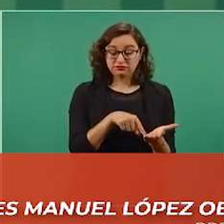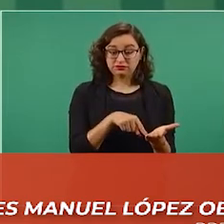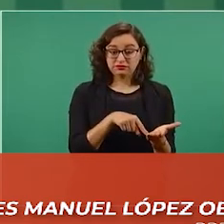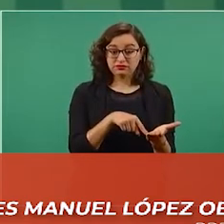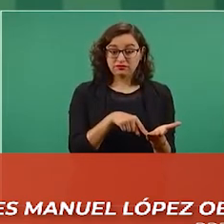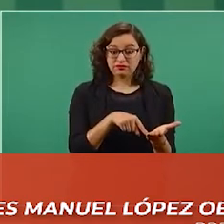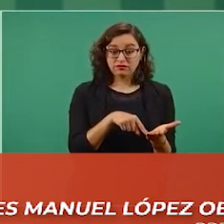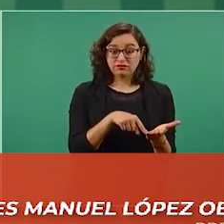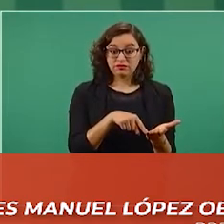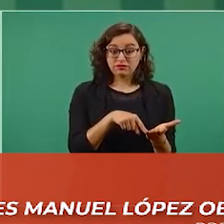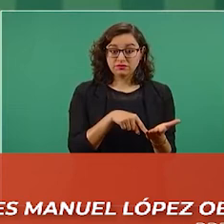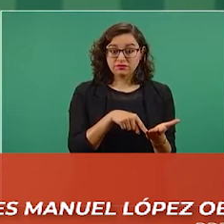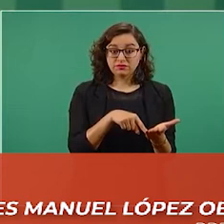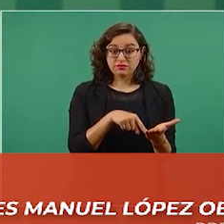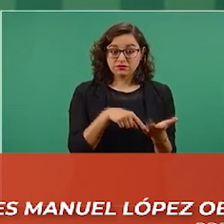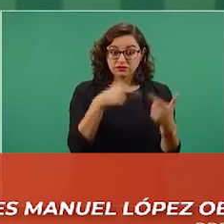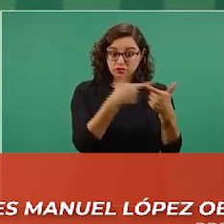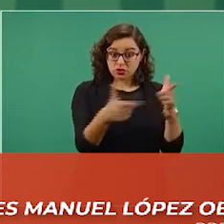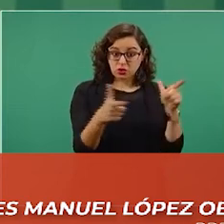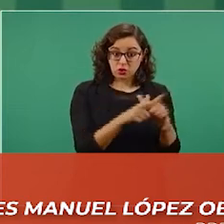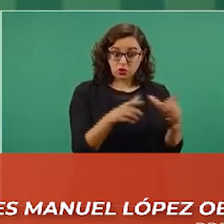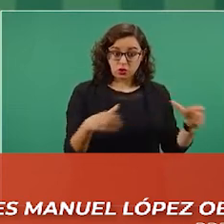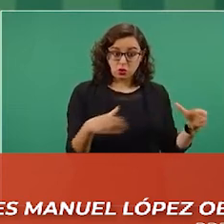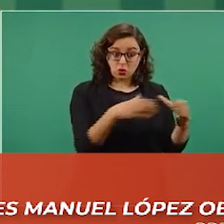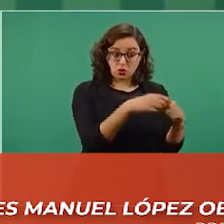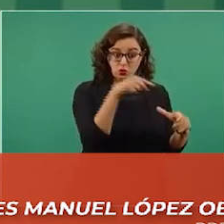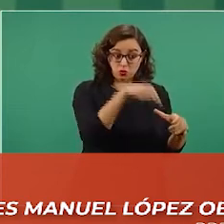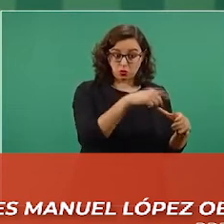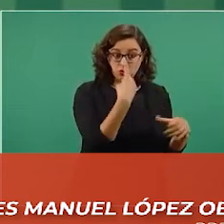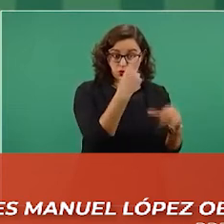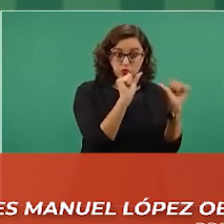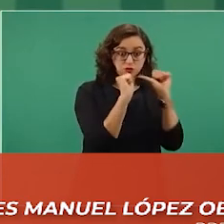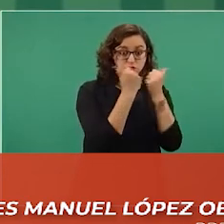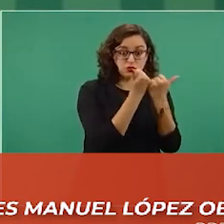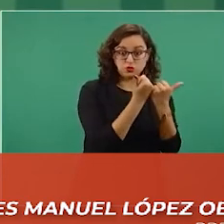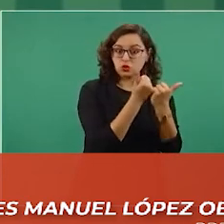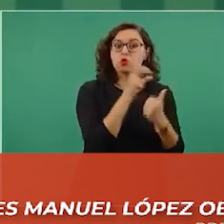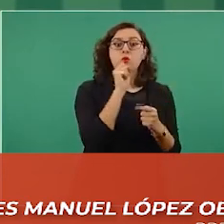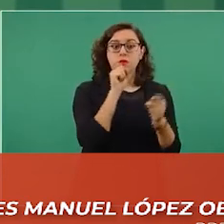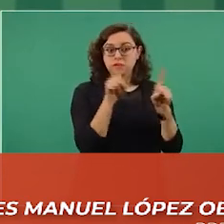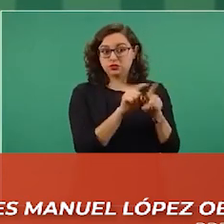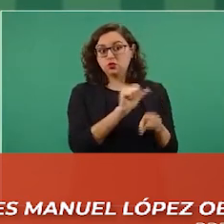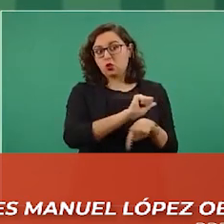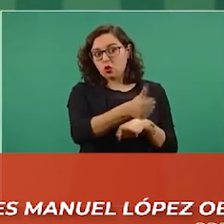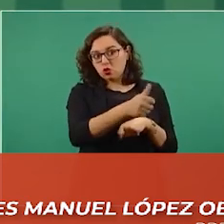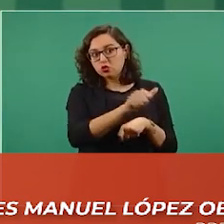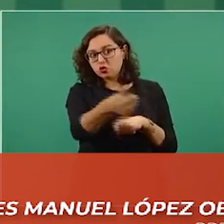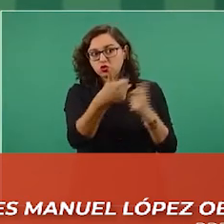que no sólo van a este grupo, van a otros grupos que también